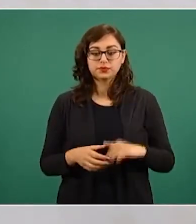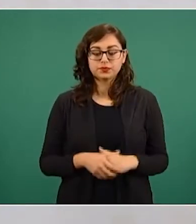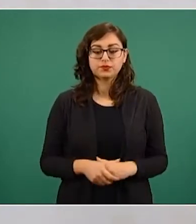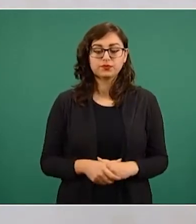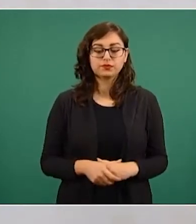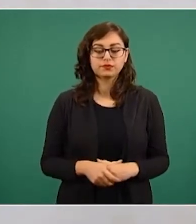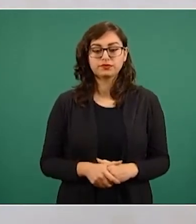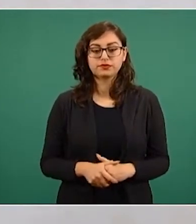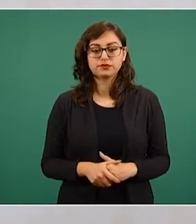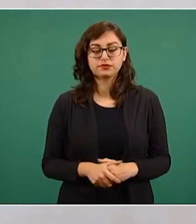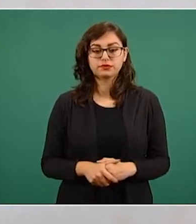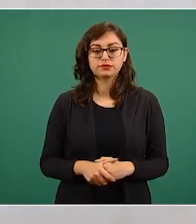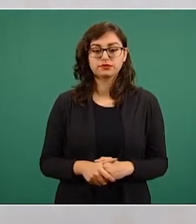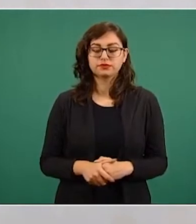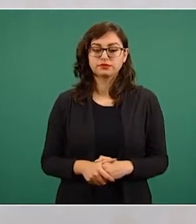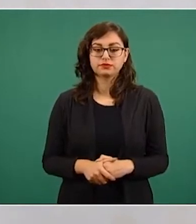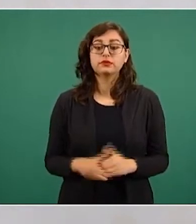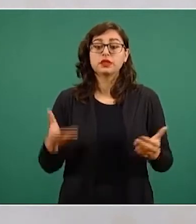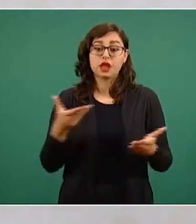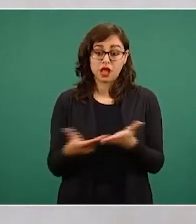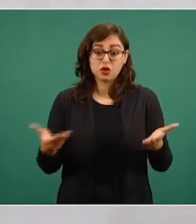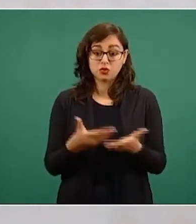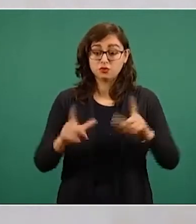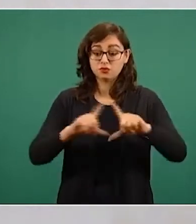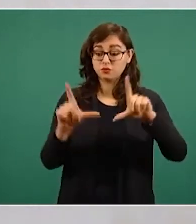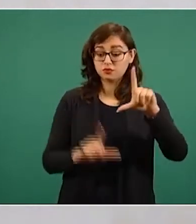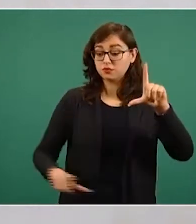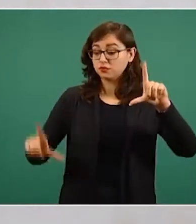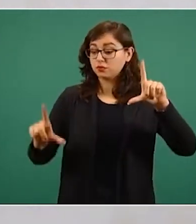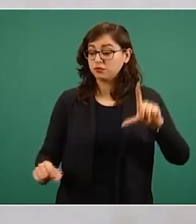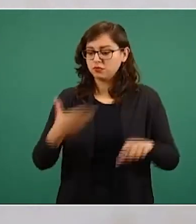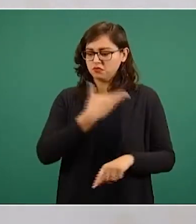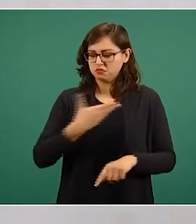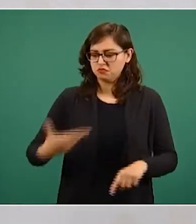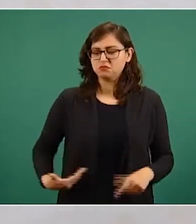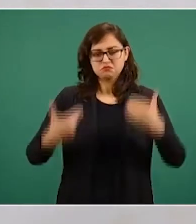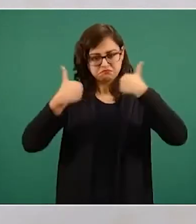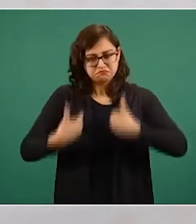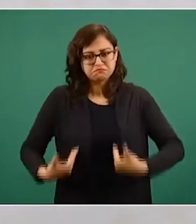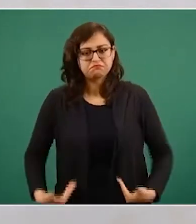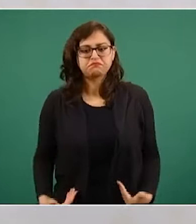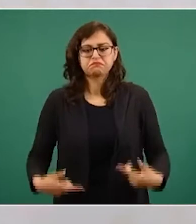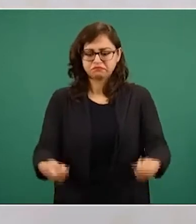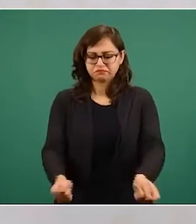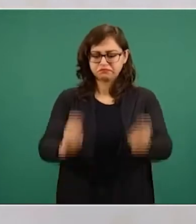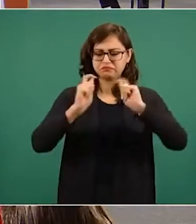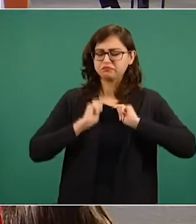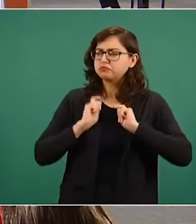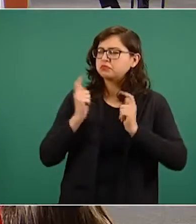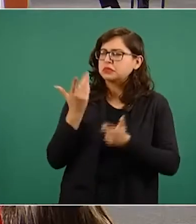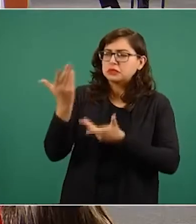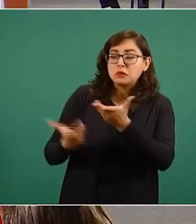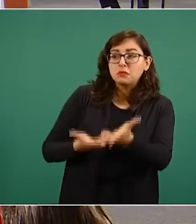Actualmente, el Estado que preside no pide un resarcimiento del daño en pecunario